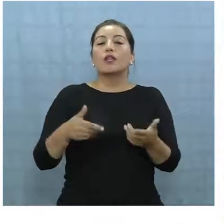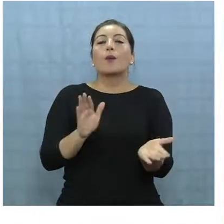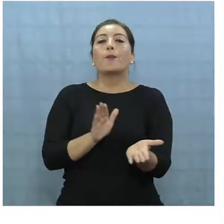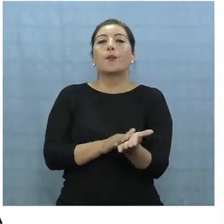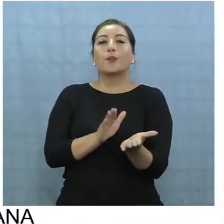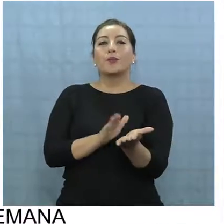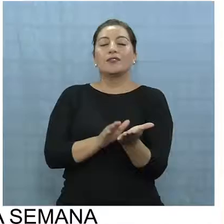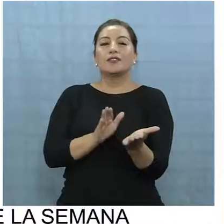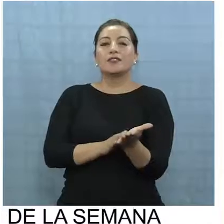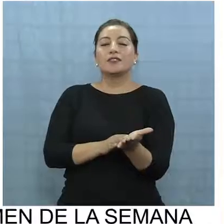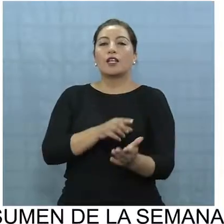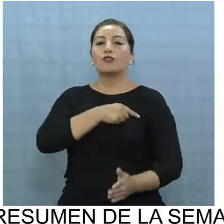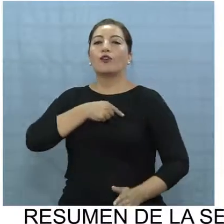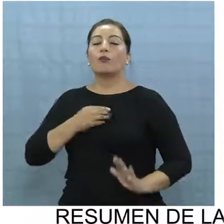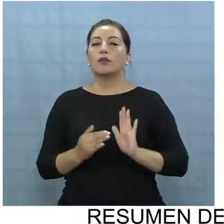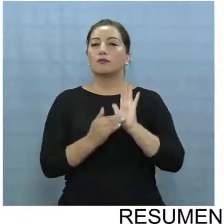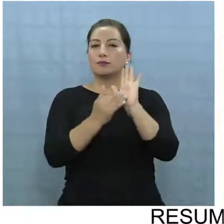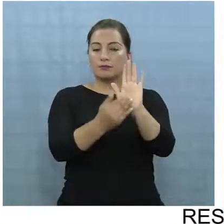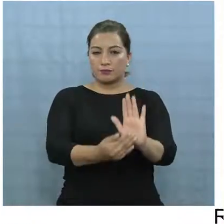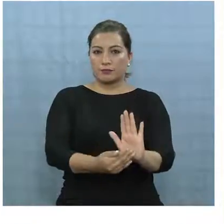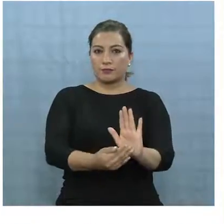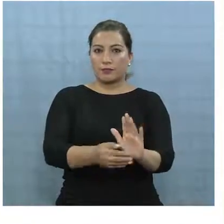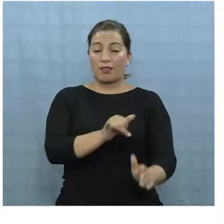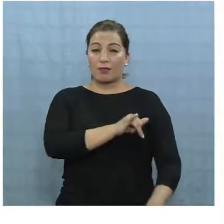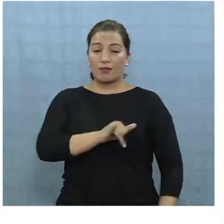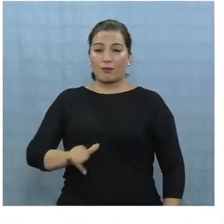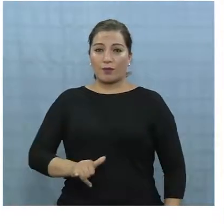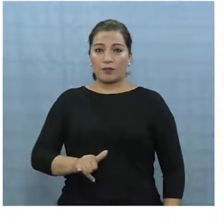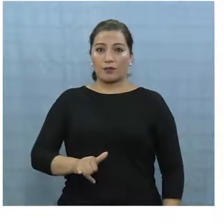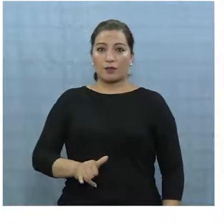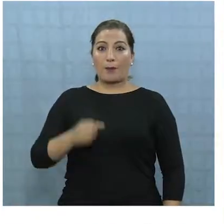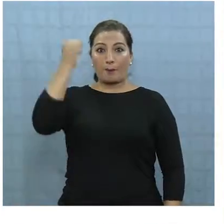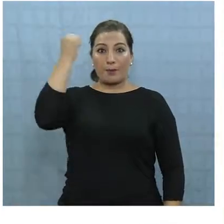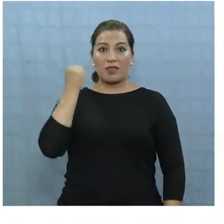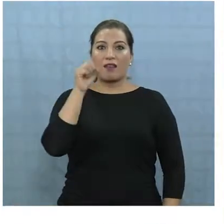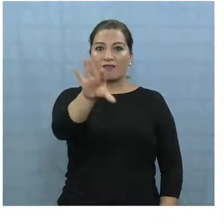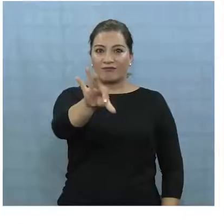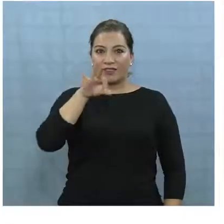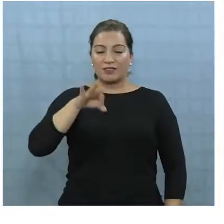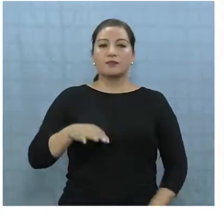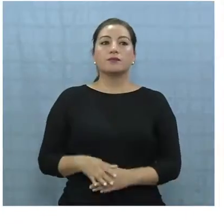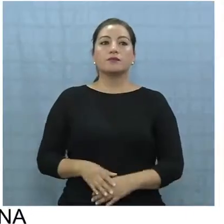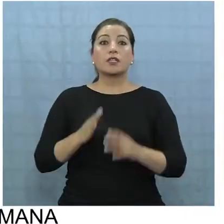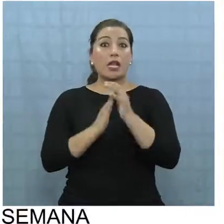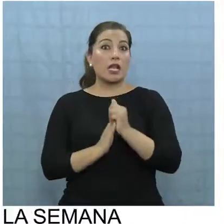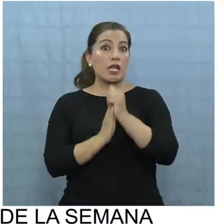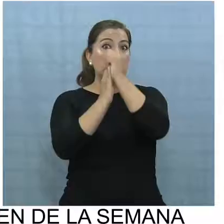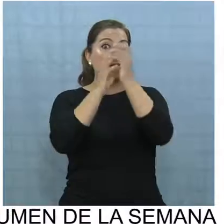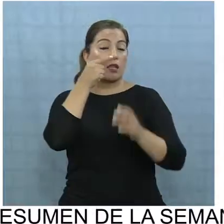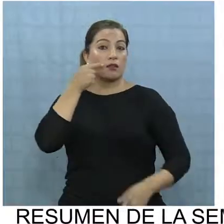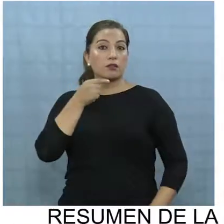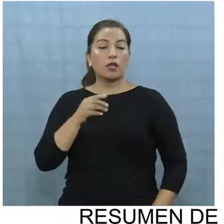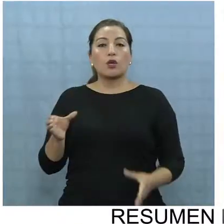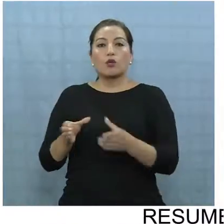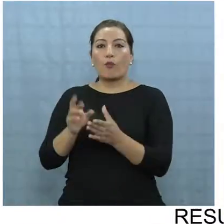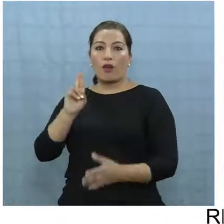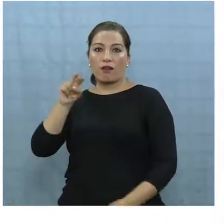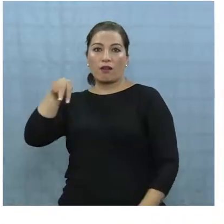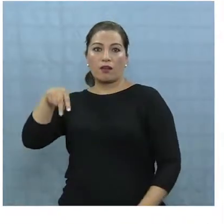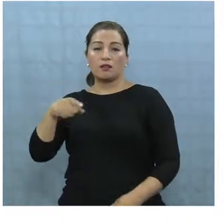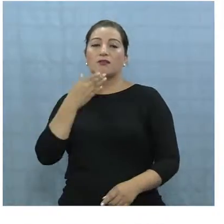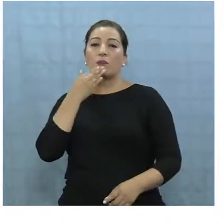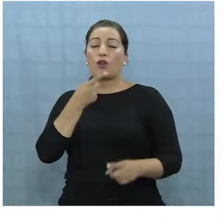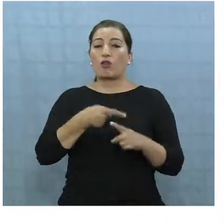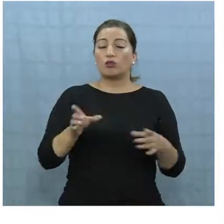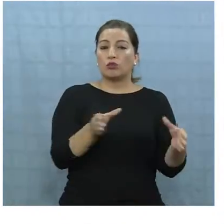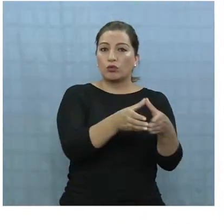que va a proponer y en definitiva él va a elegir. El dirigente señala que el RN, como los